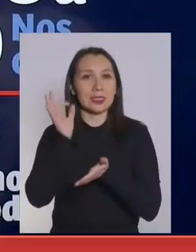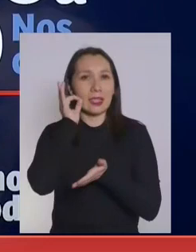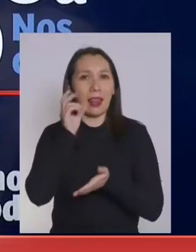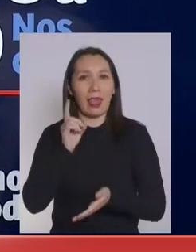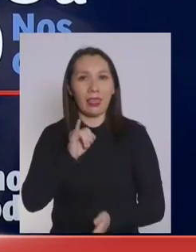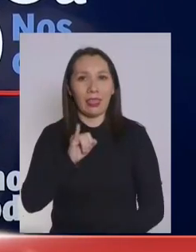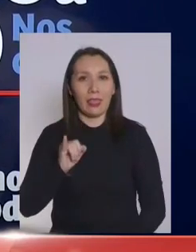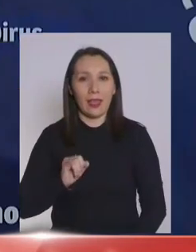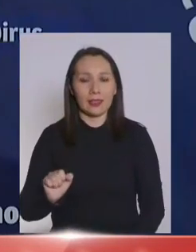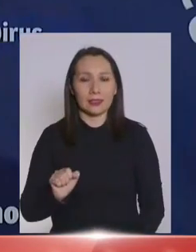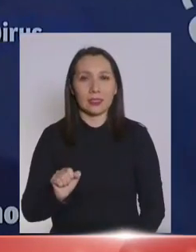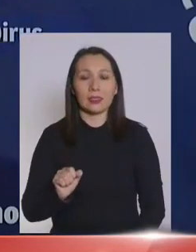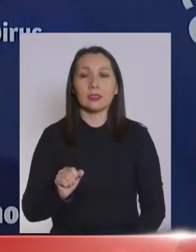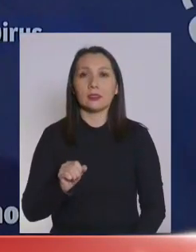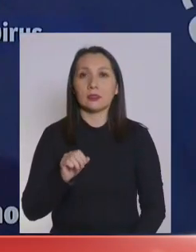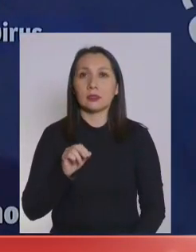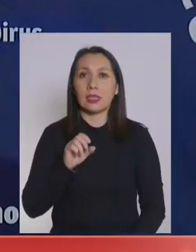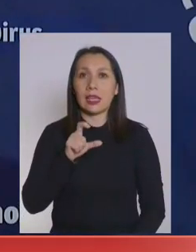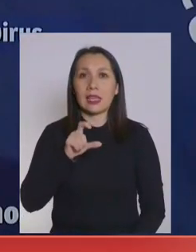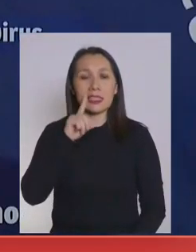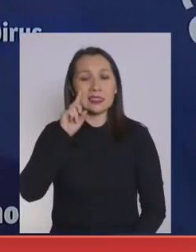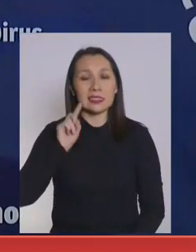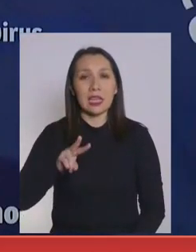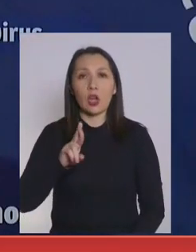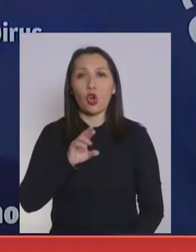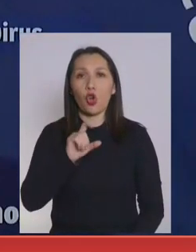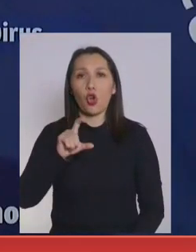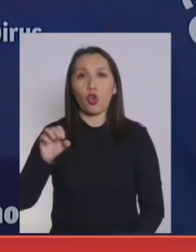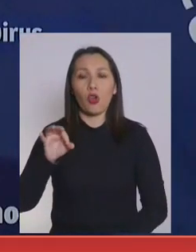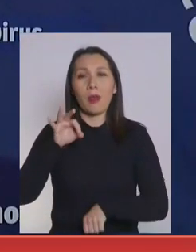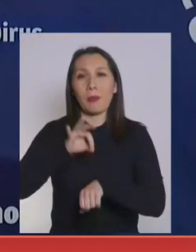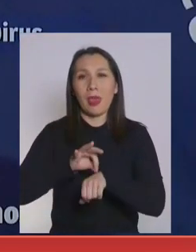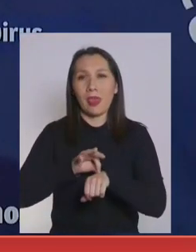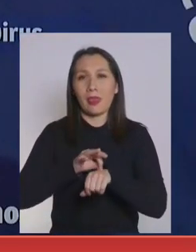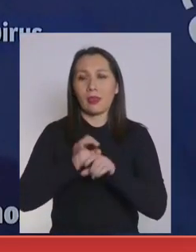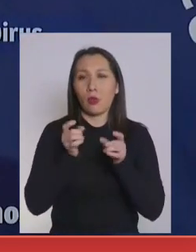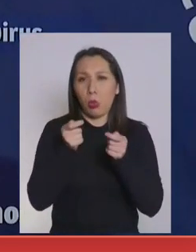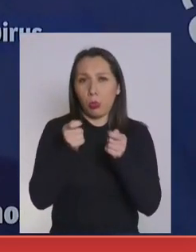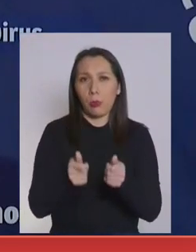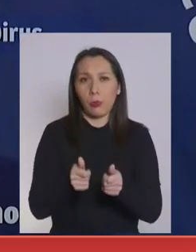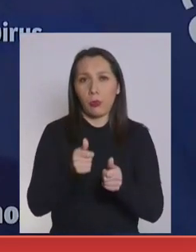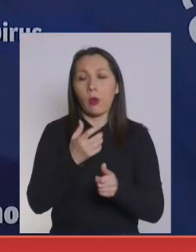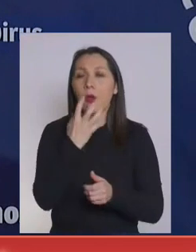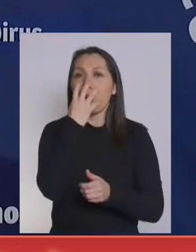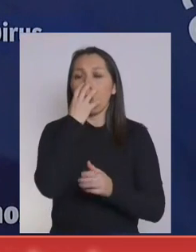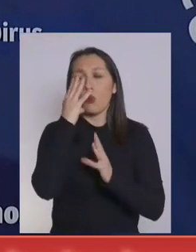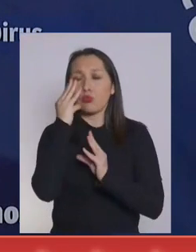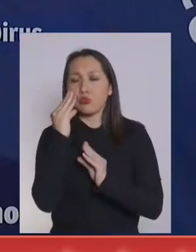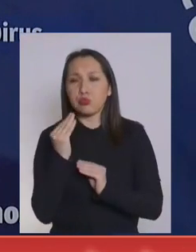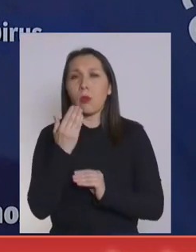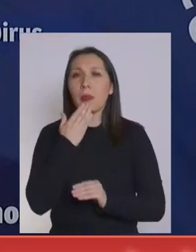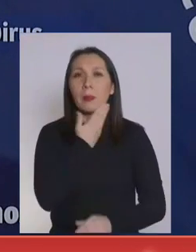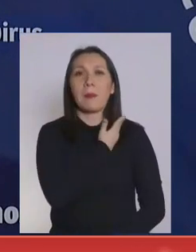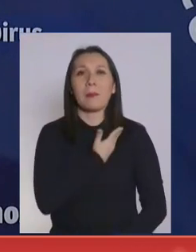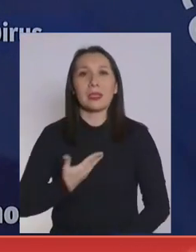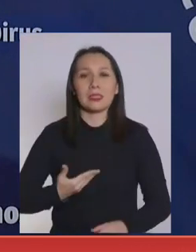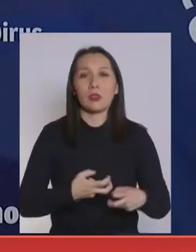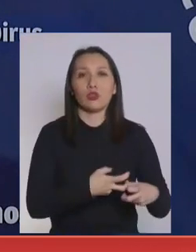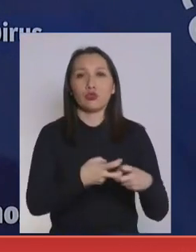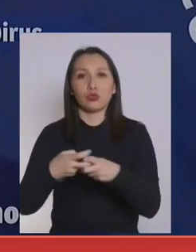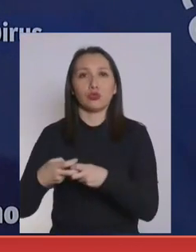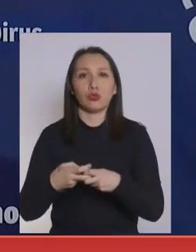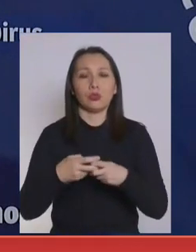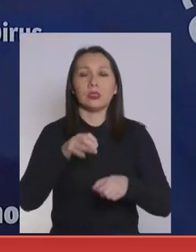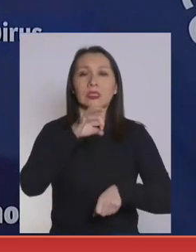Paula Daza. Cristian Rocco es médico especialista en anestesiología y además presidente de la Sociedad